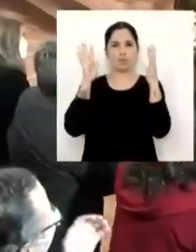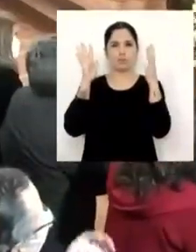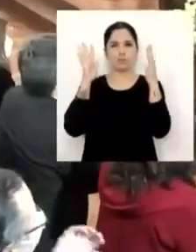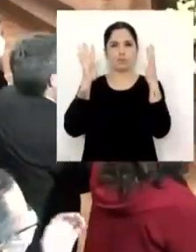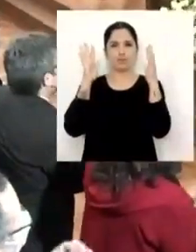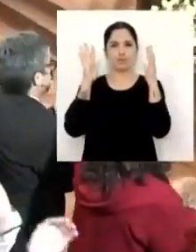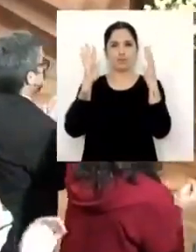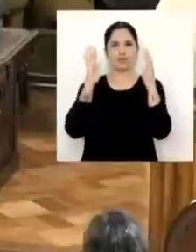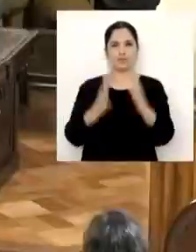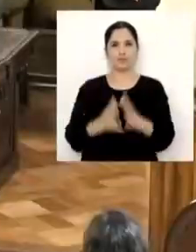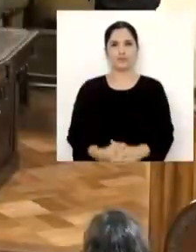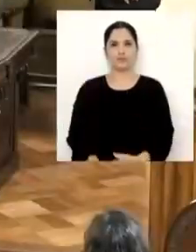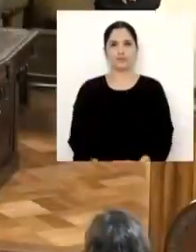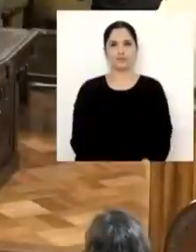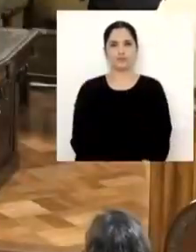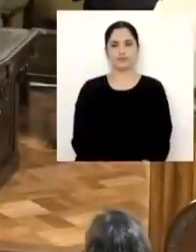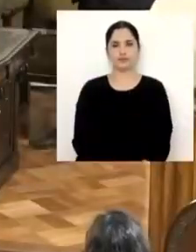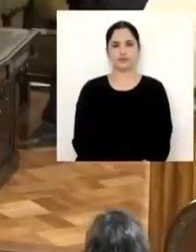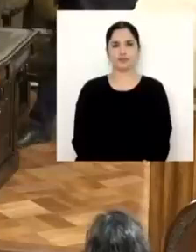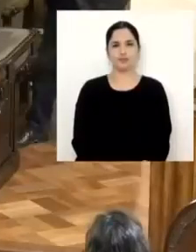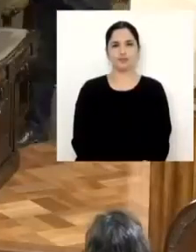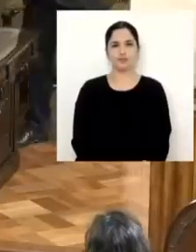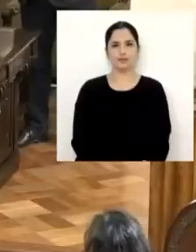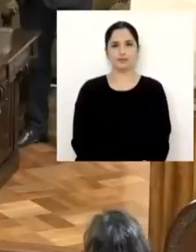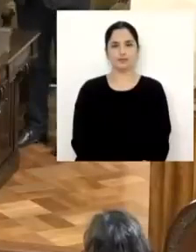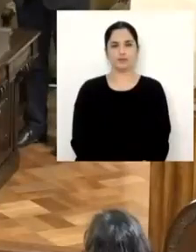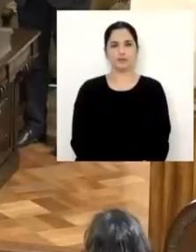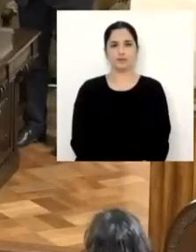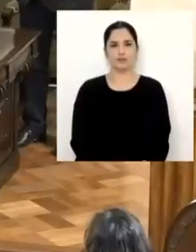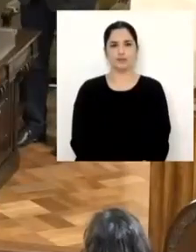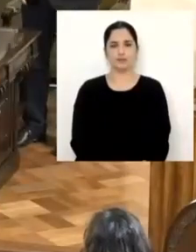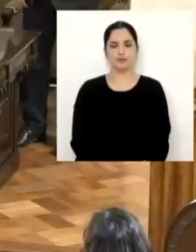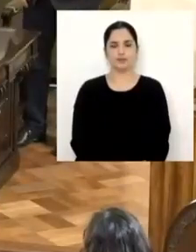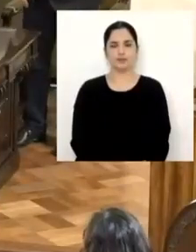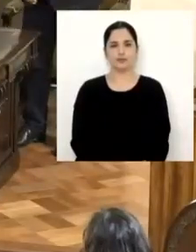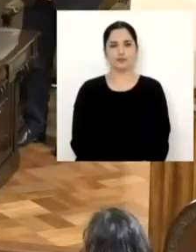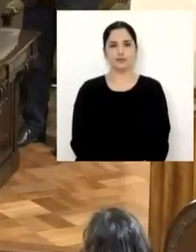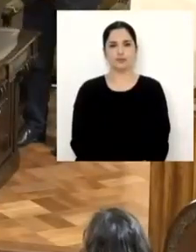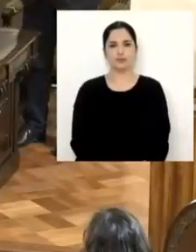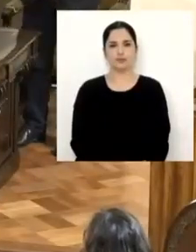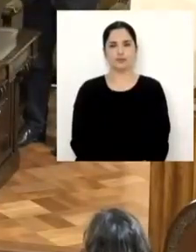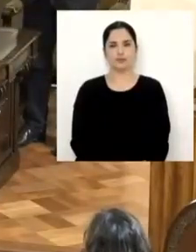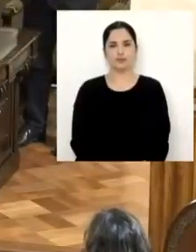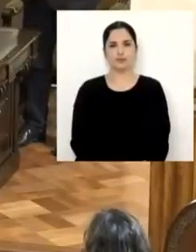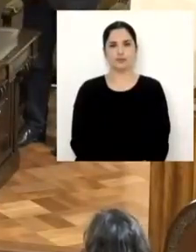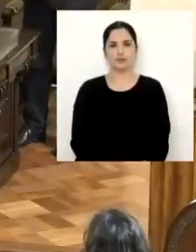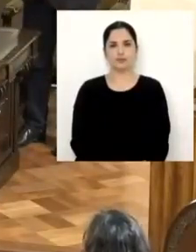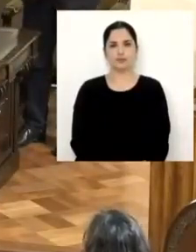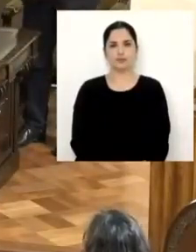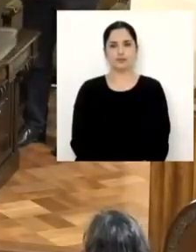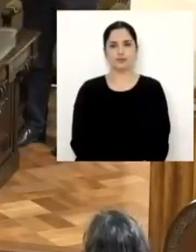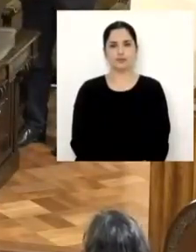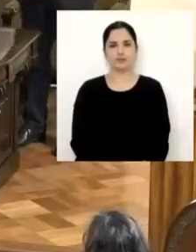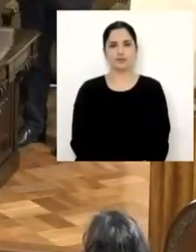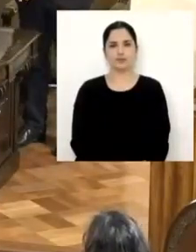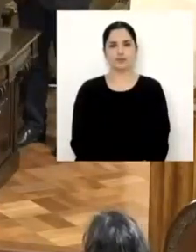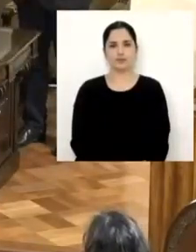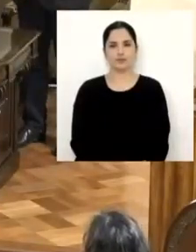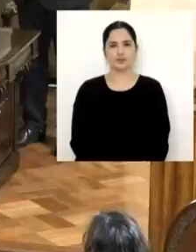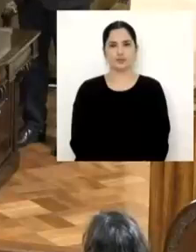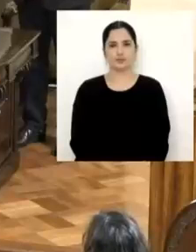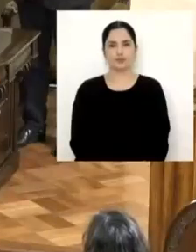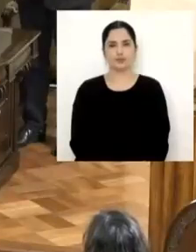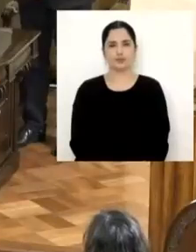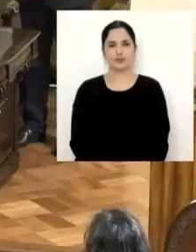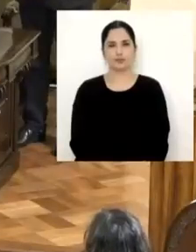lo que se piensa desde la Chile no se piensa para la Chile, se piensa para justamente Chile. Eso puede ser un trabalenguas o una conjunción lógica,